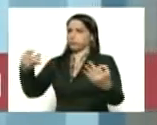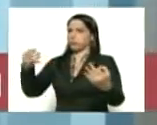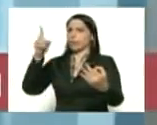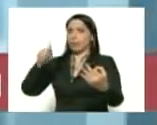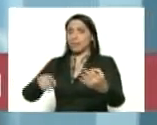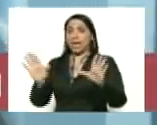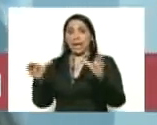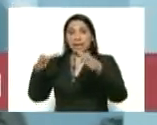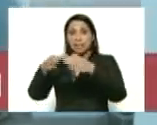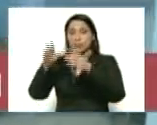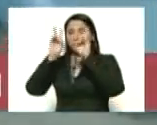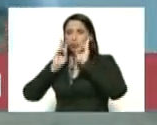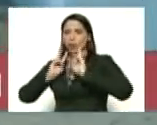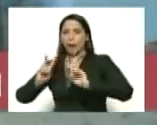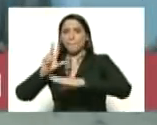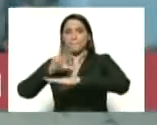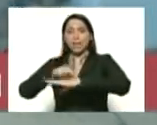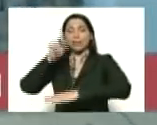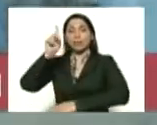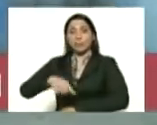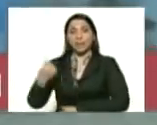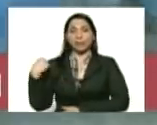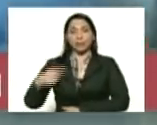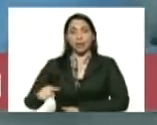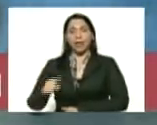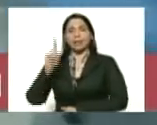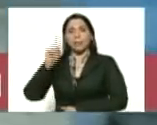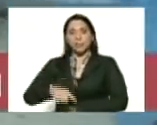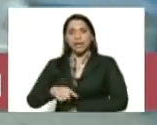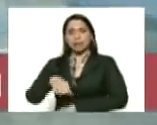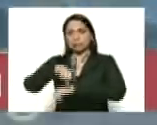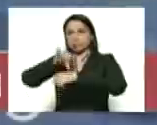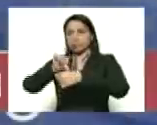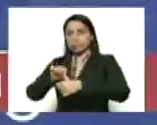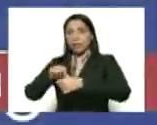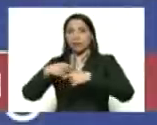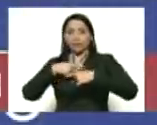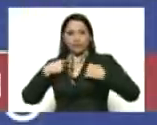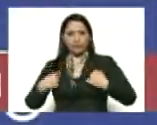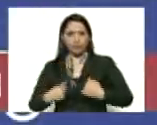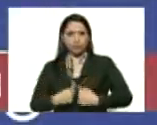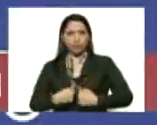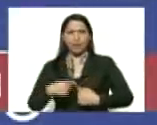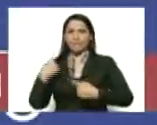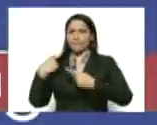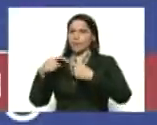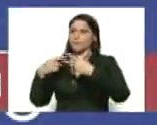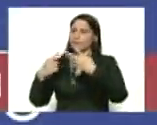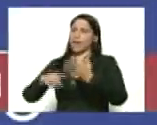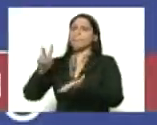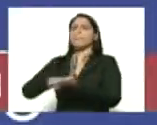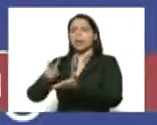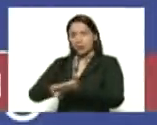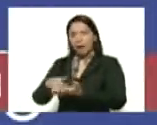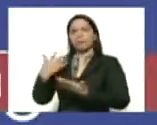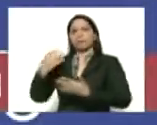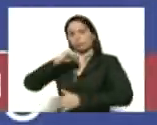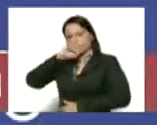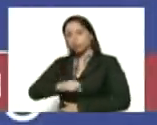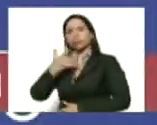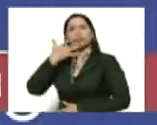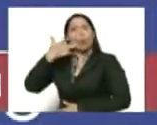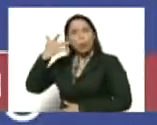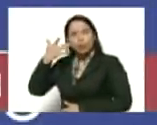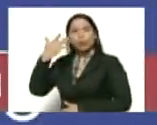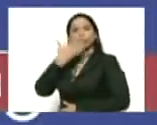sanitario médico aquí hay también cirujanos cardiovasculares para la fístola en fin de verdad estoy muy muy orgulloso